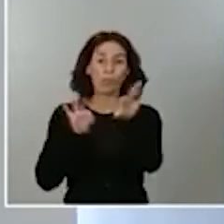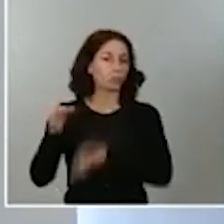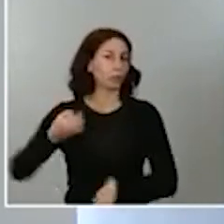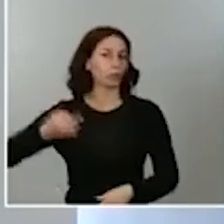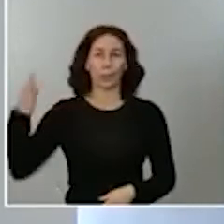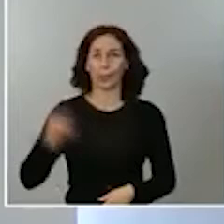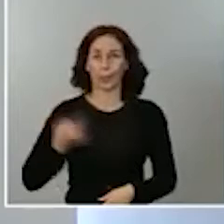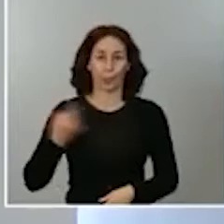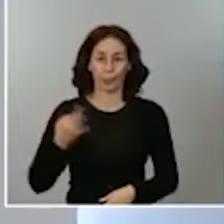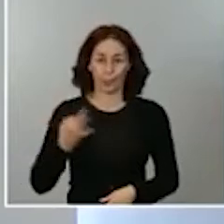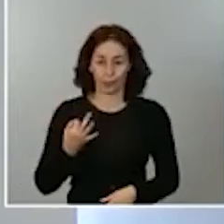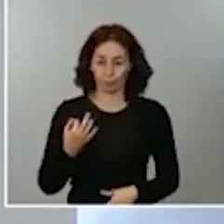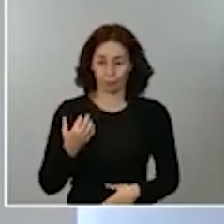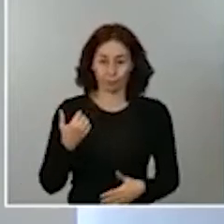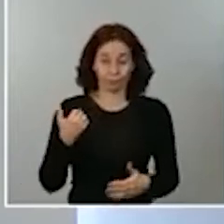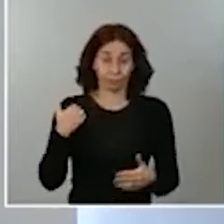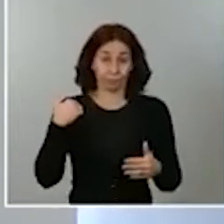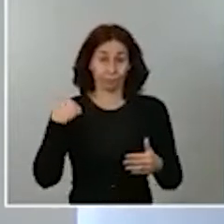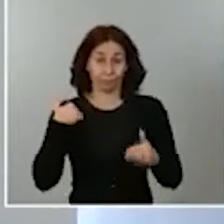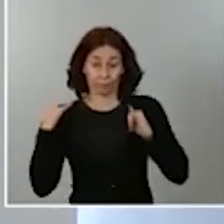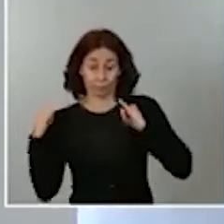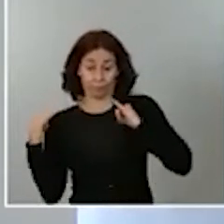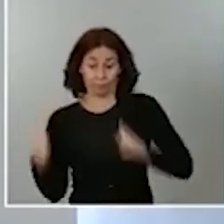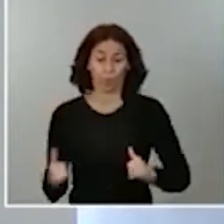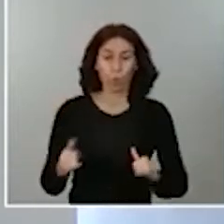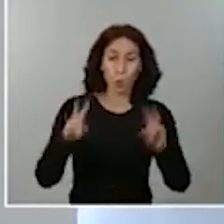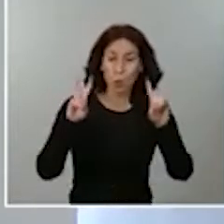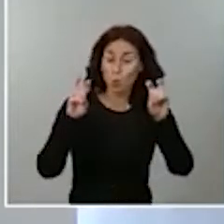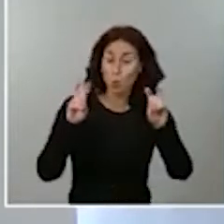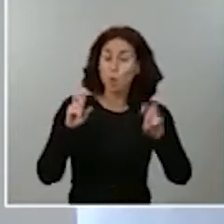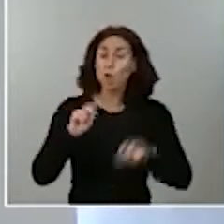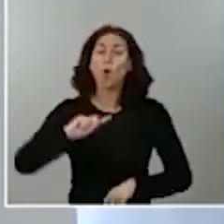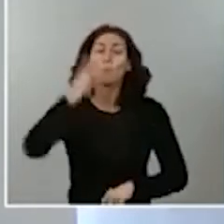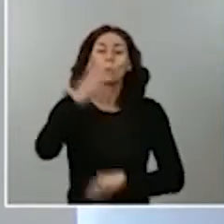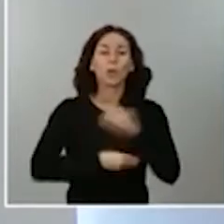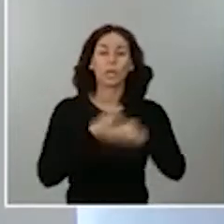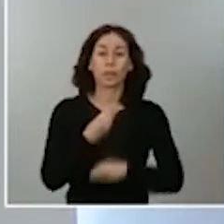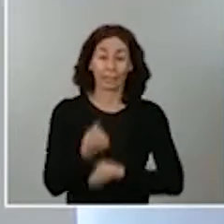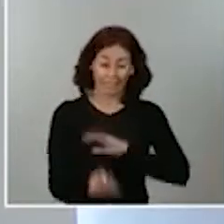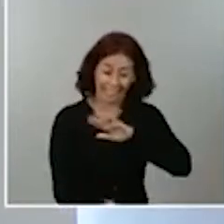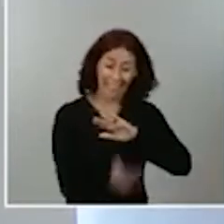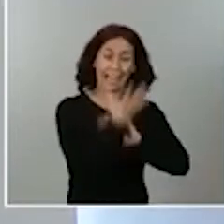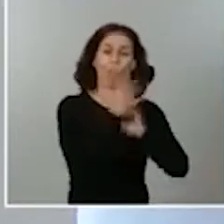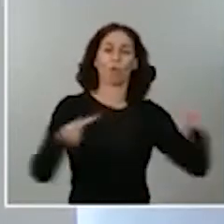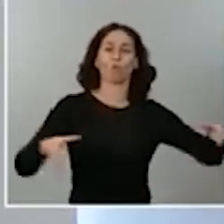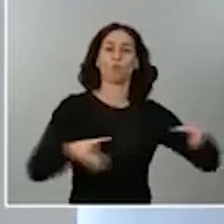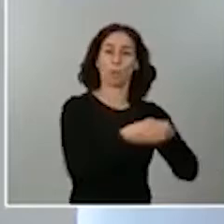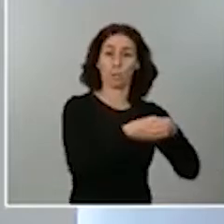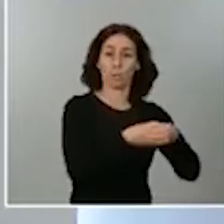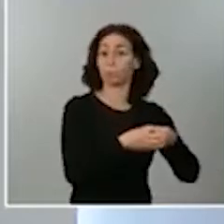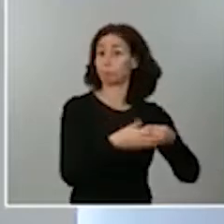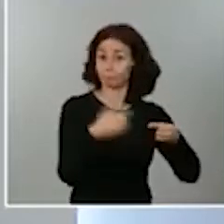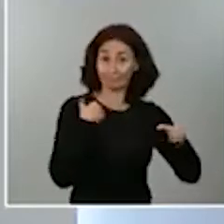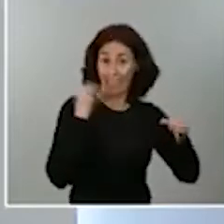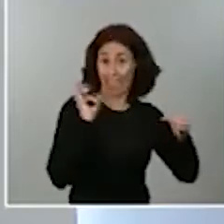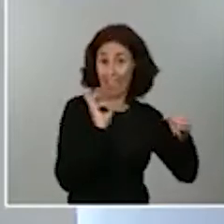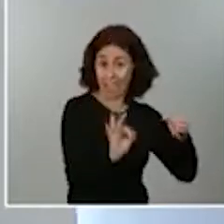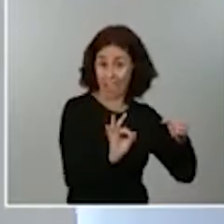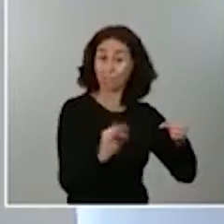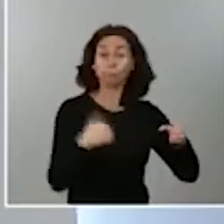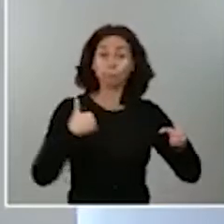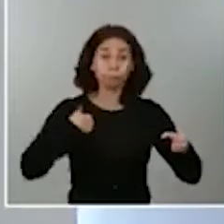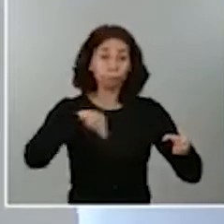y el primero, vuelvo a decir, y esencial es la formación del equipo, pues no puedo estar más que satisfecho reconociendo el trabajo del